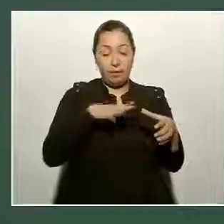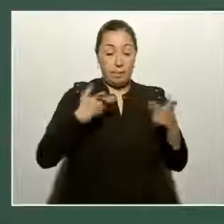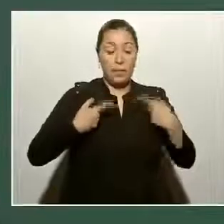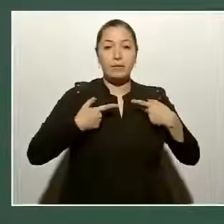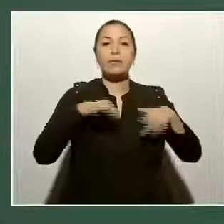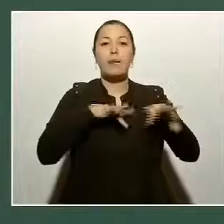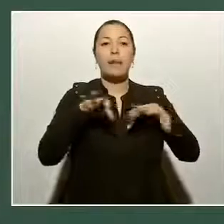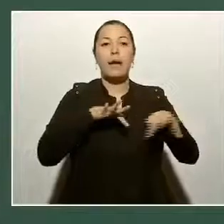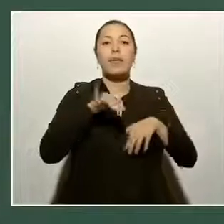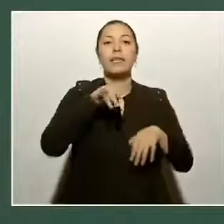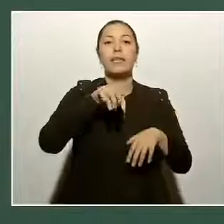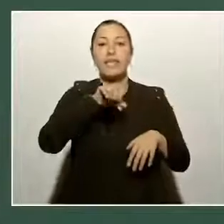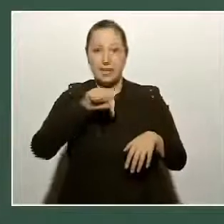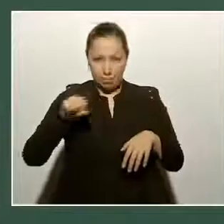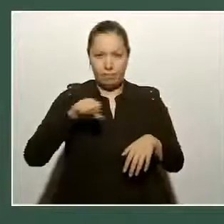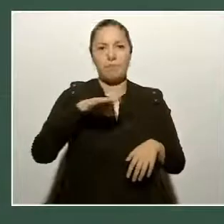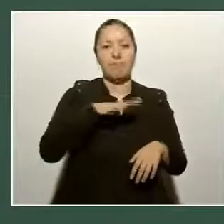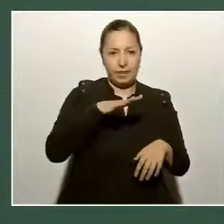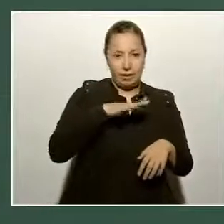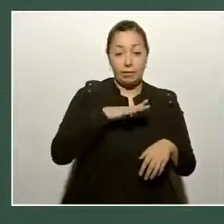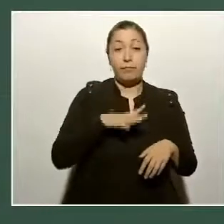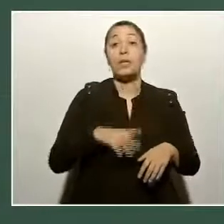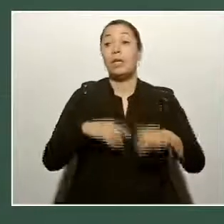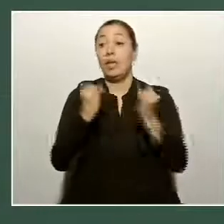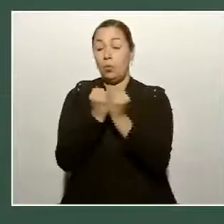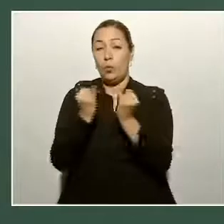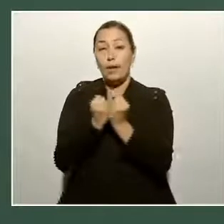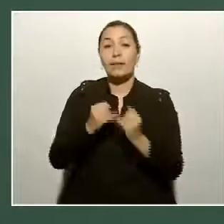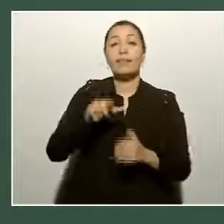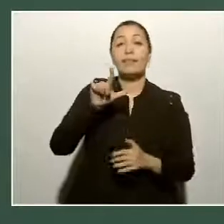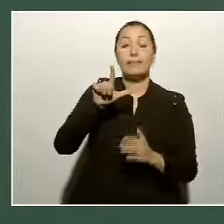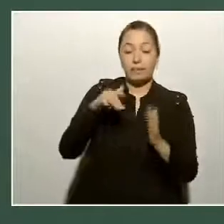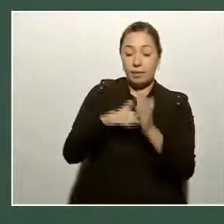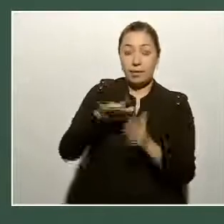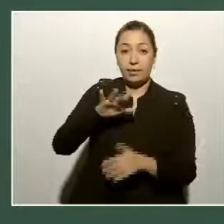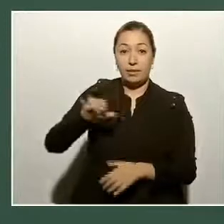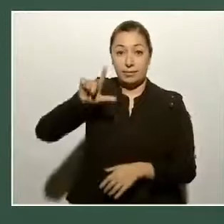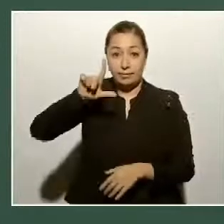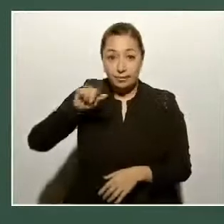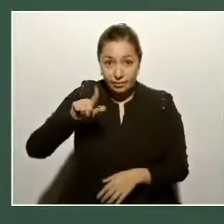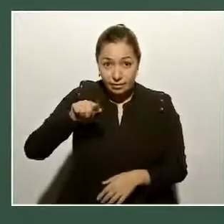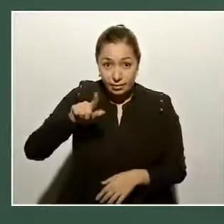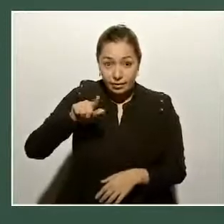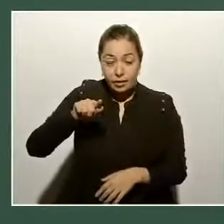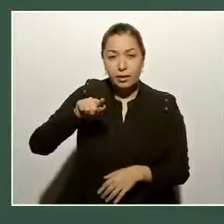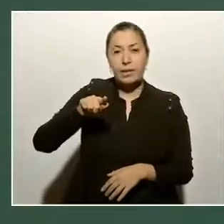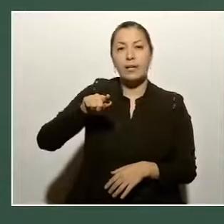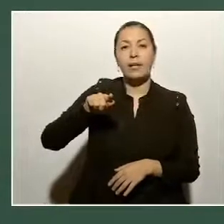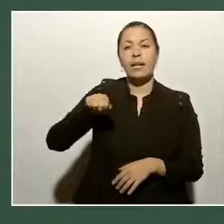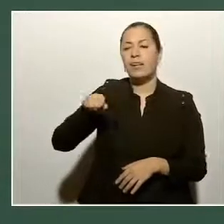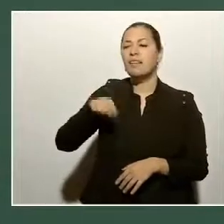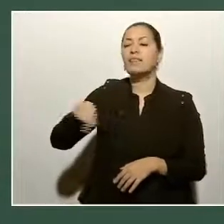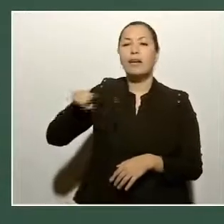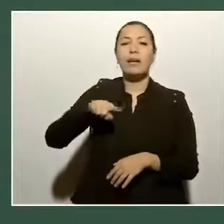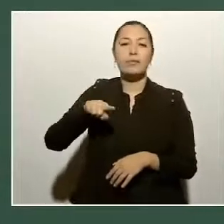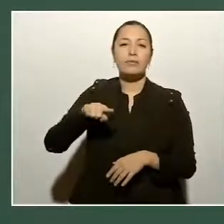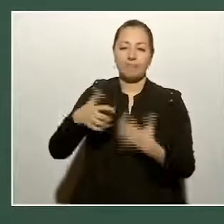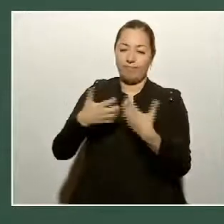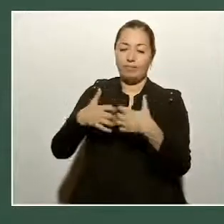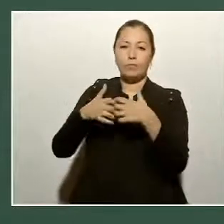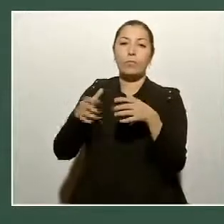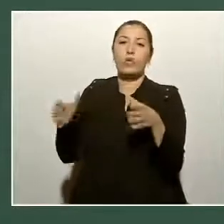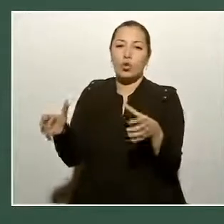y 17 mil 570 a pequeñas